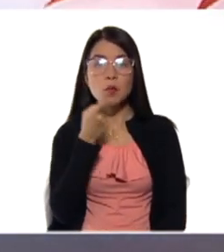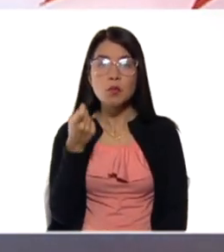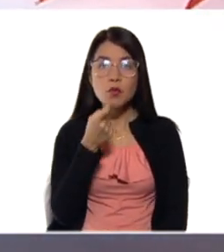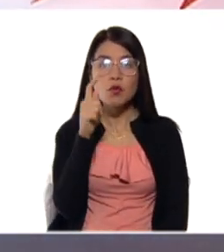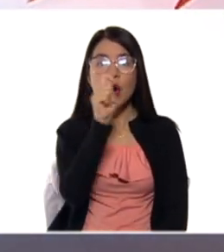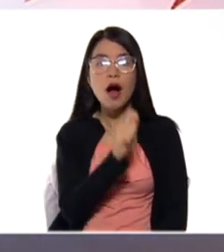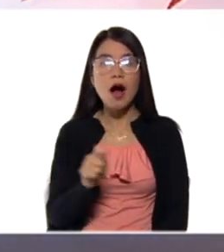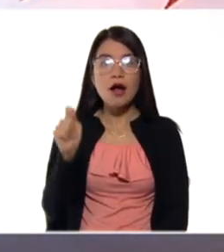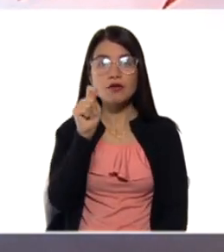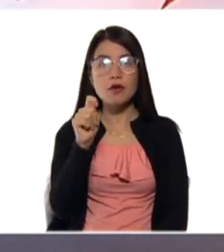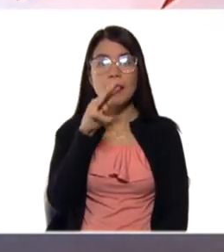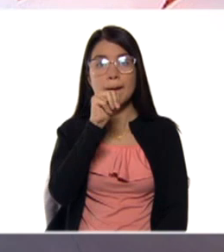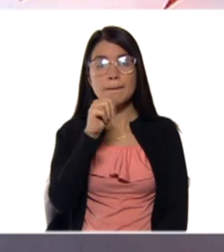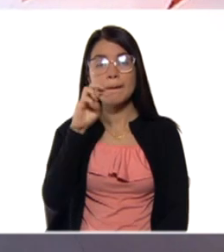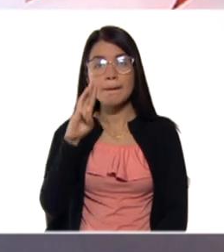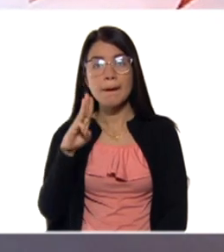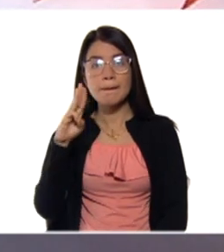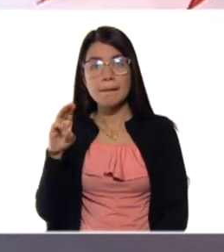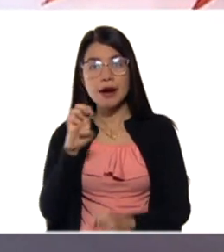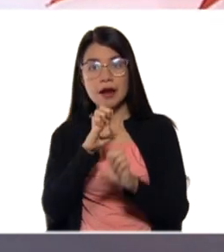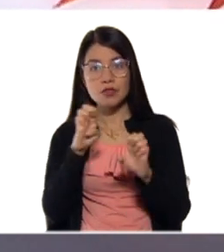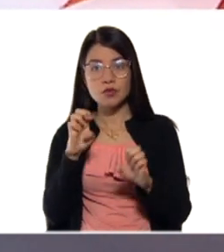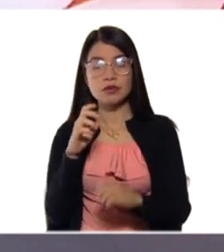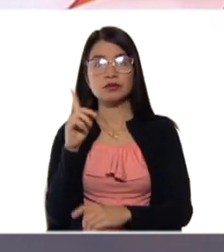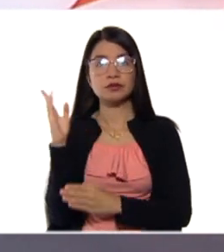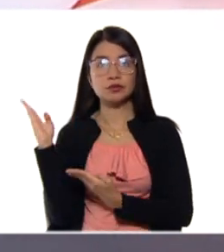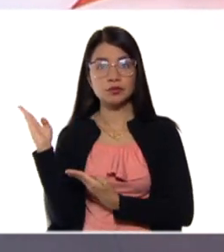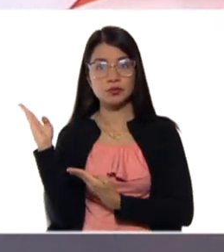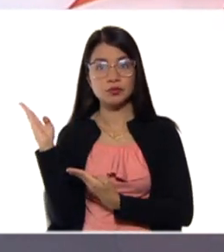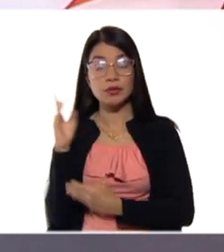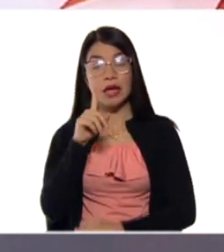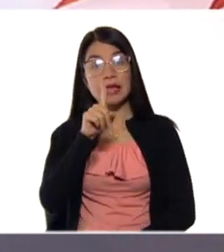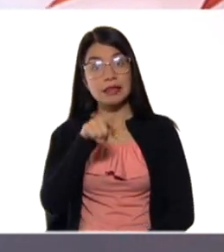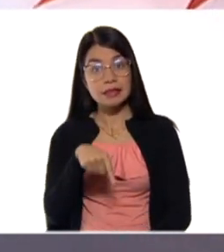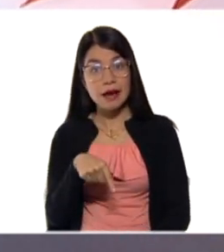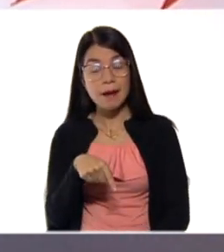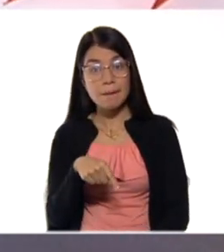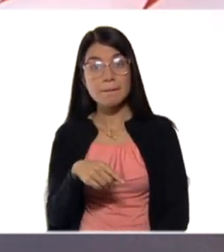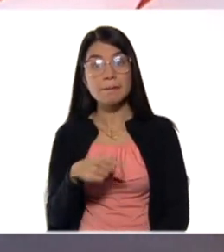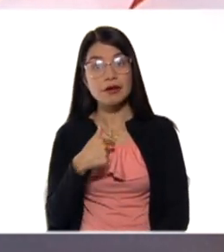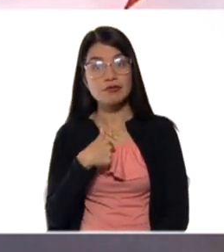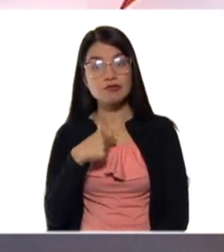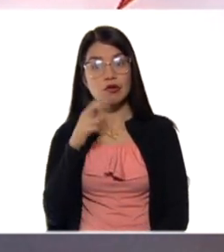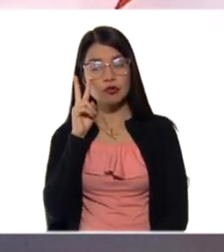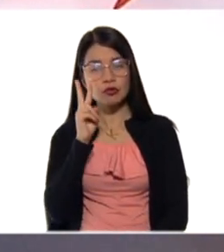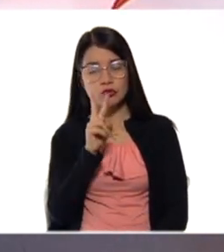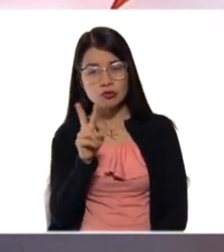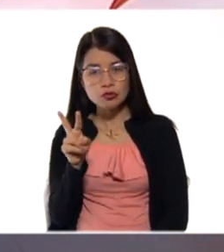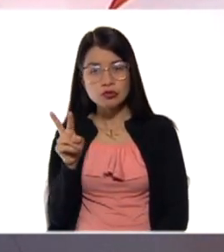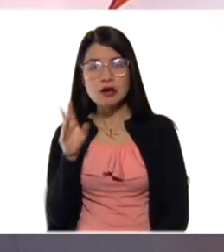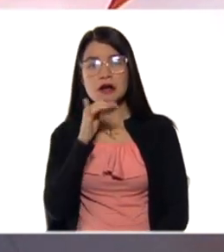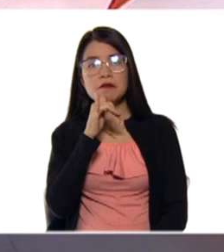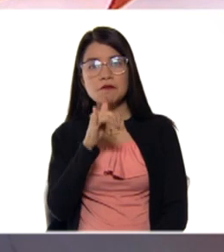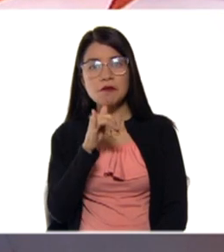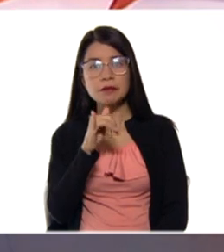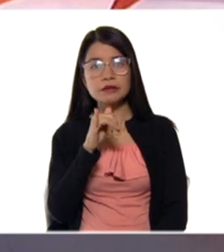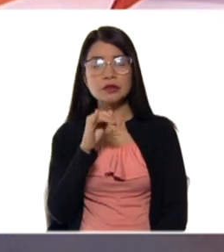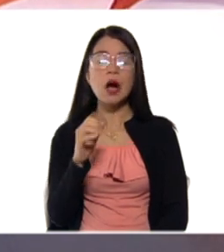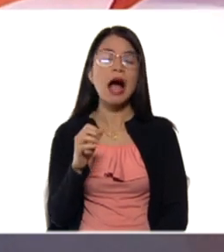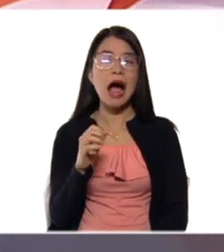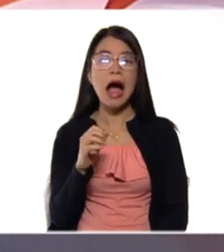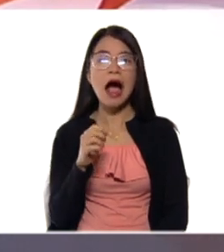MPP Educación. Pero también garantizo que me entero de todos los avances que ustedes hacen a nivel